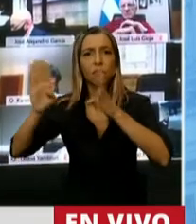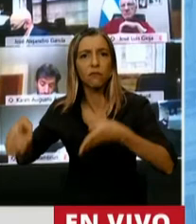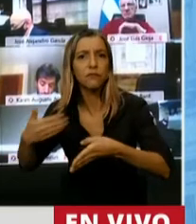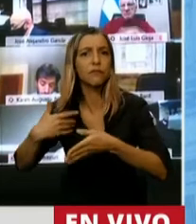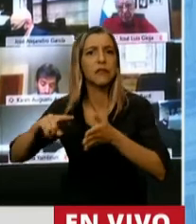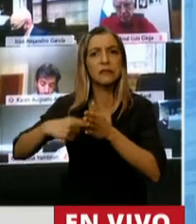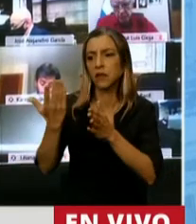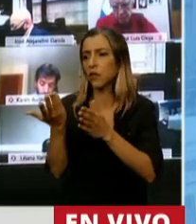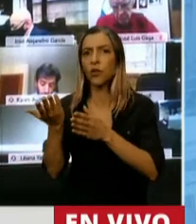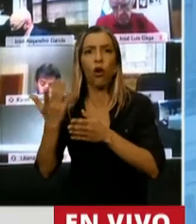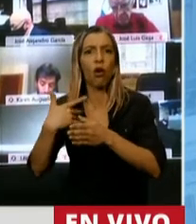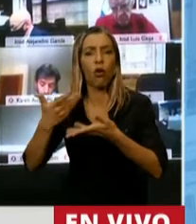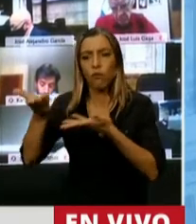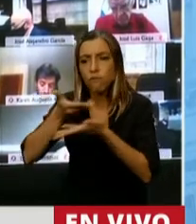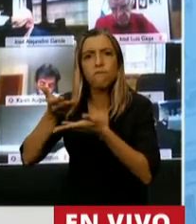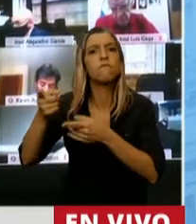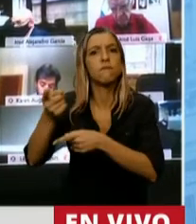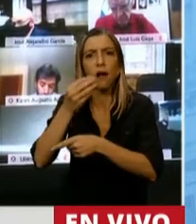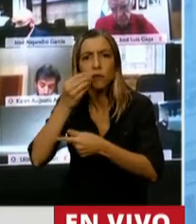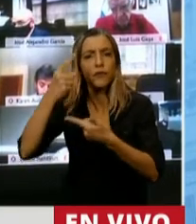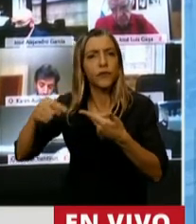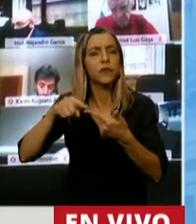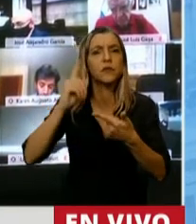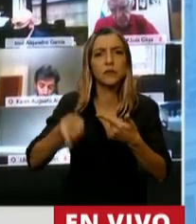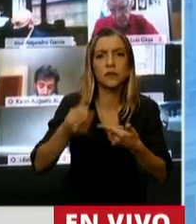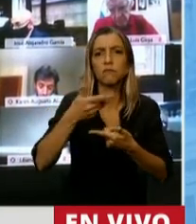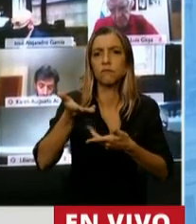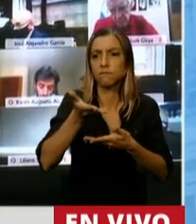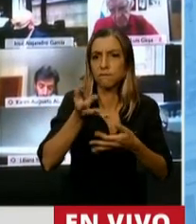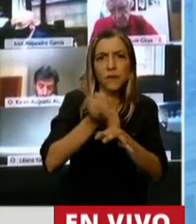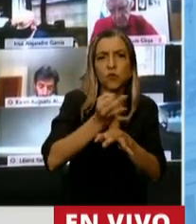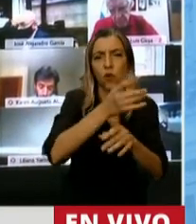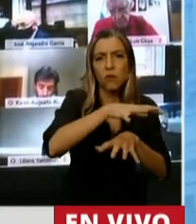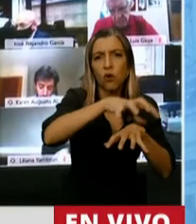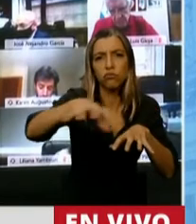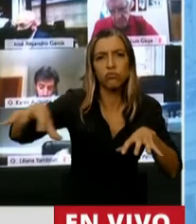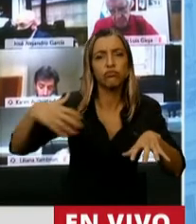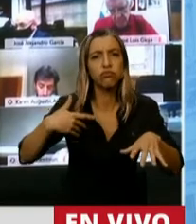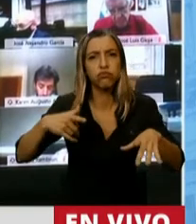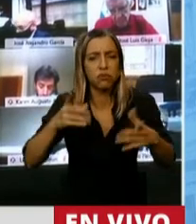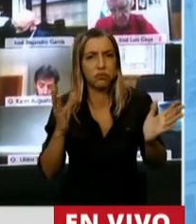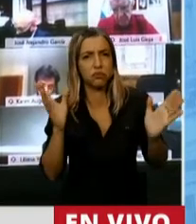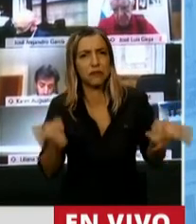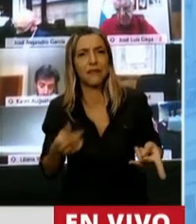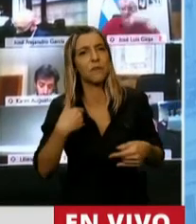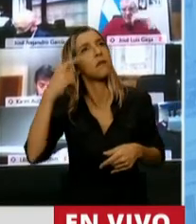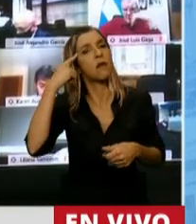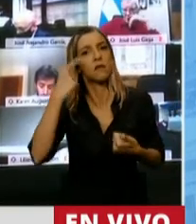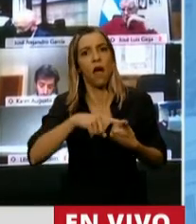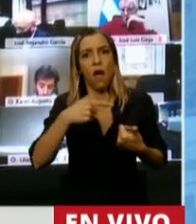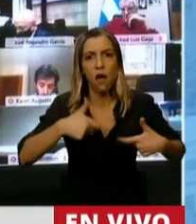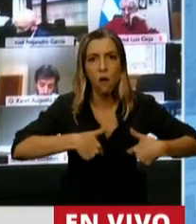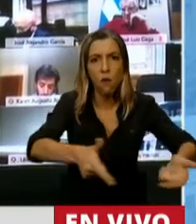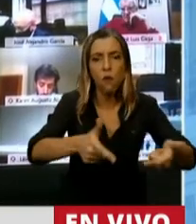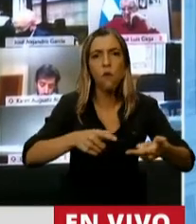recordaban a ese intendente que tenía en su cabeza los planos del gasoducto, de las cloacas,